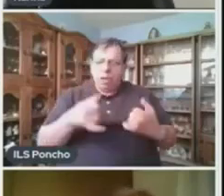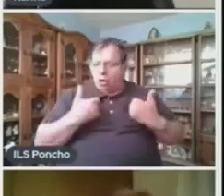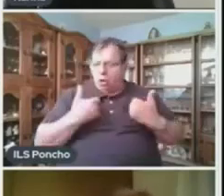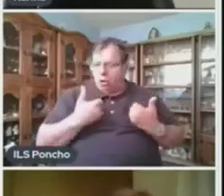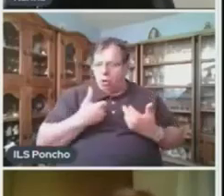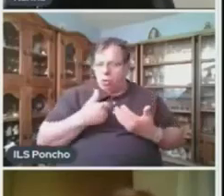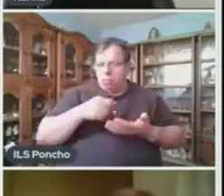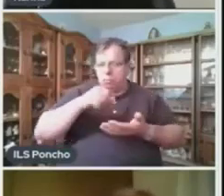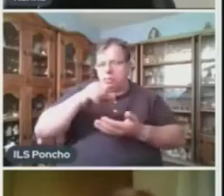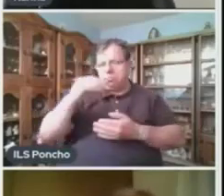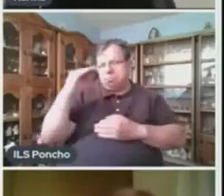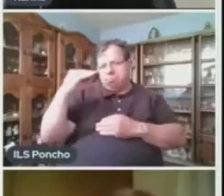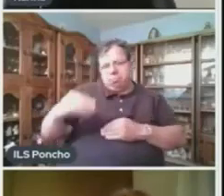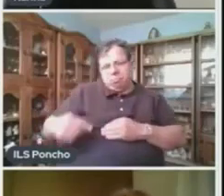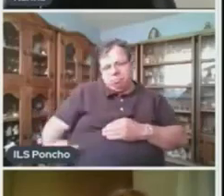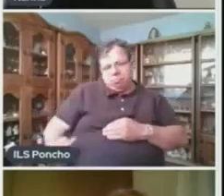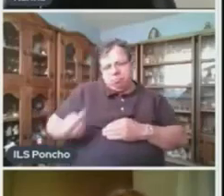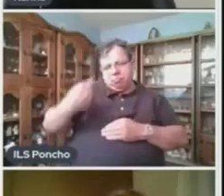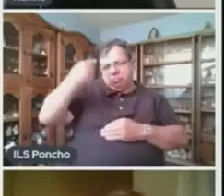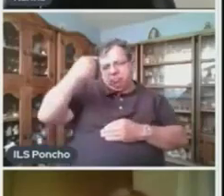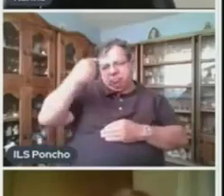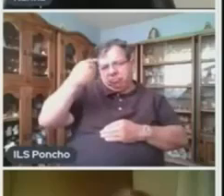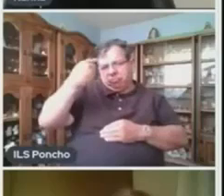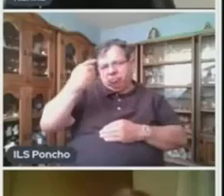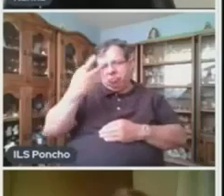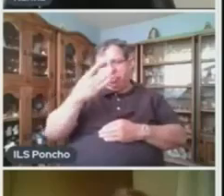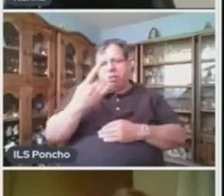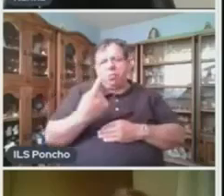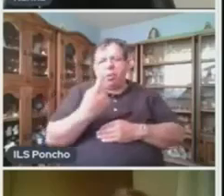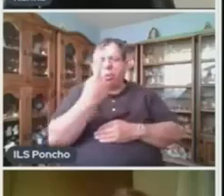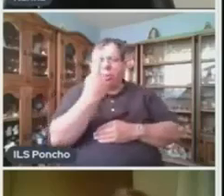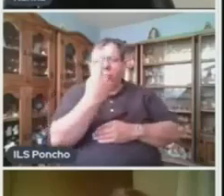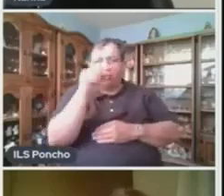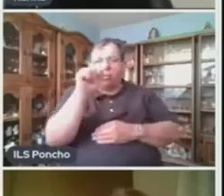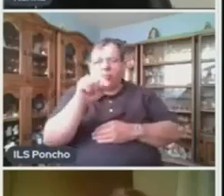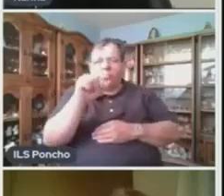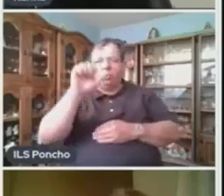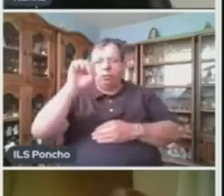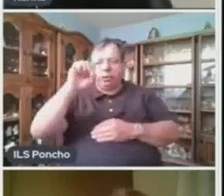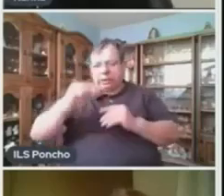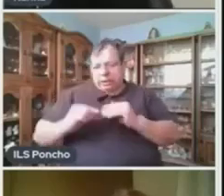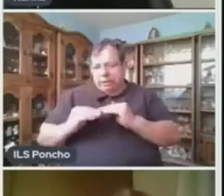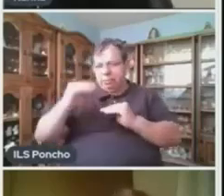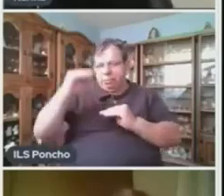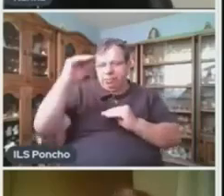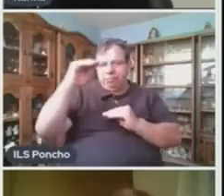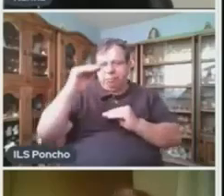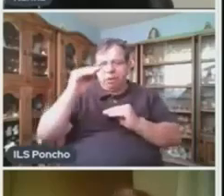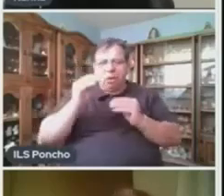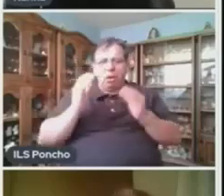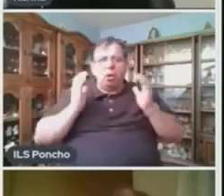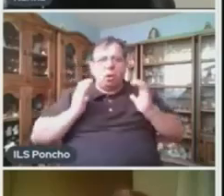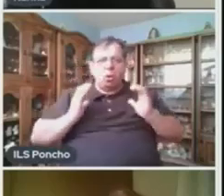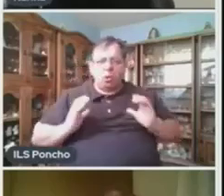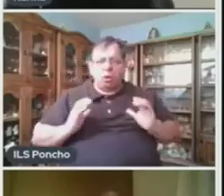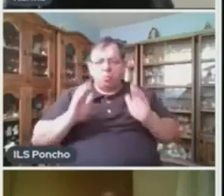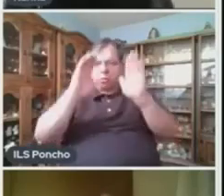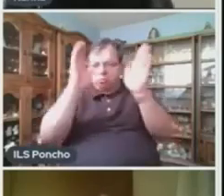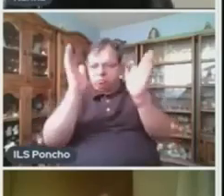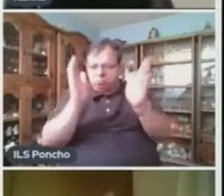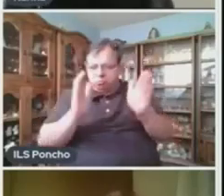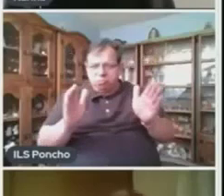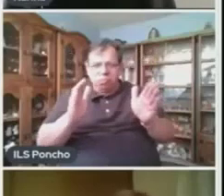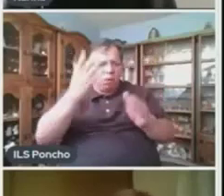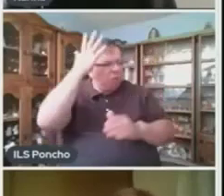aproximadamente unos 60 metros de altura. Figura esbelta, cabello